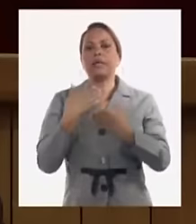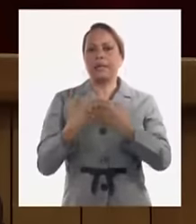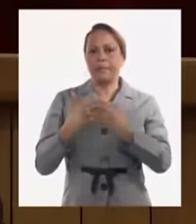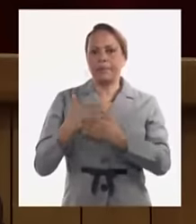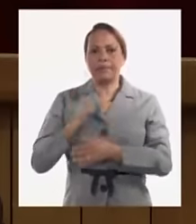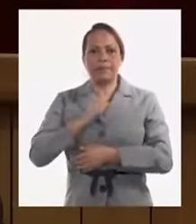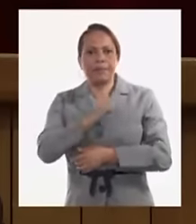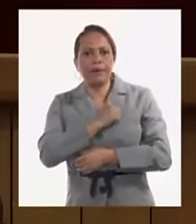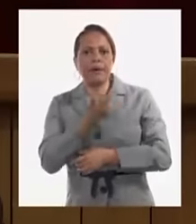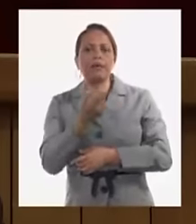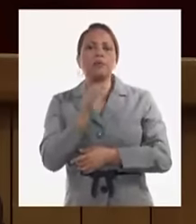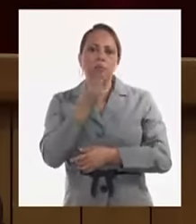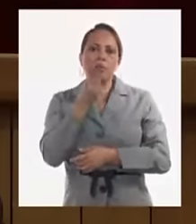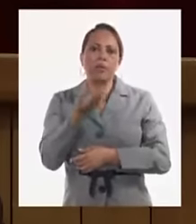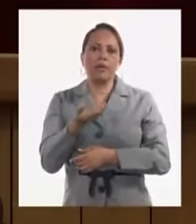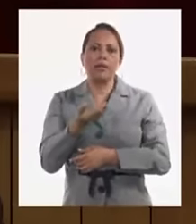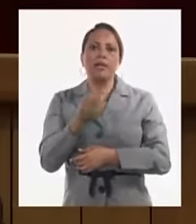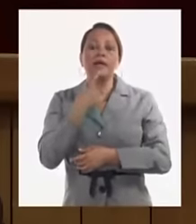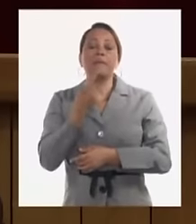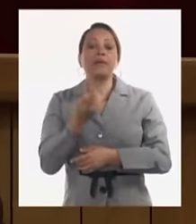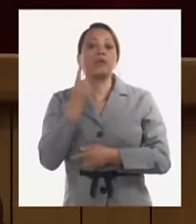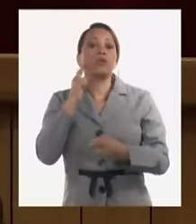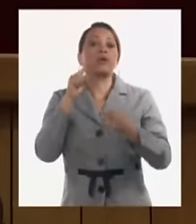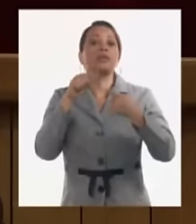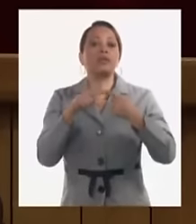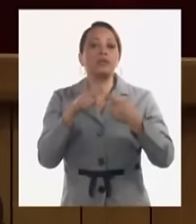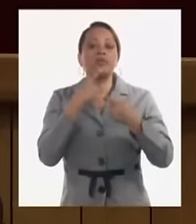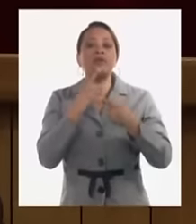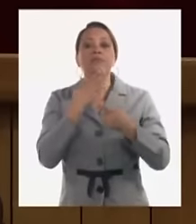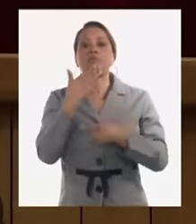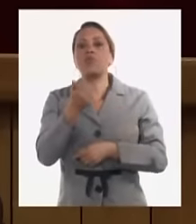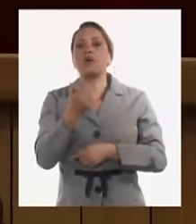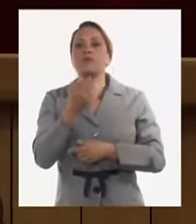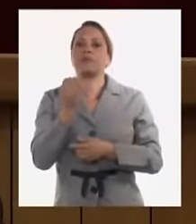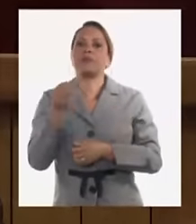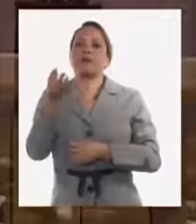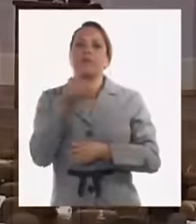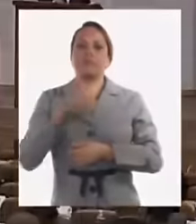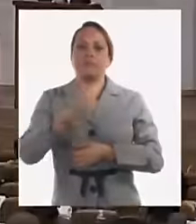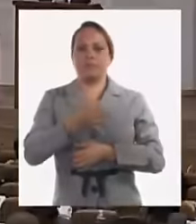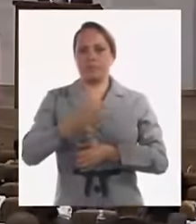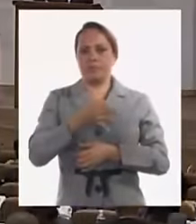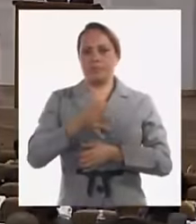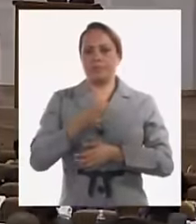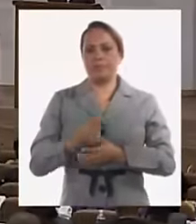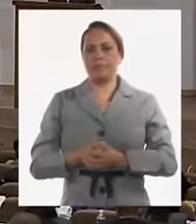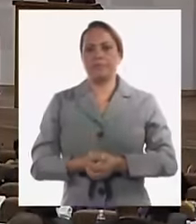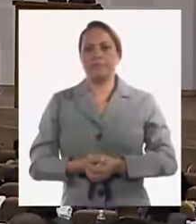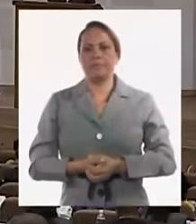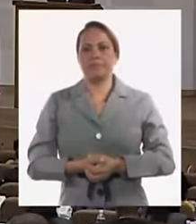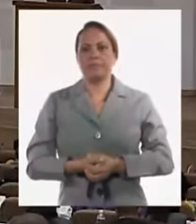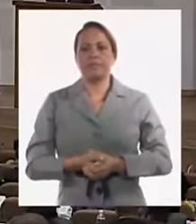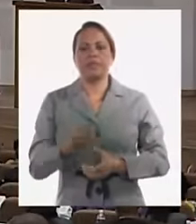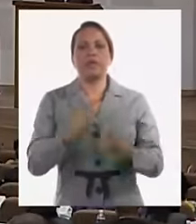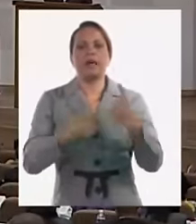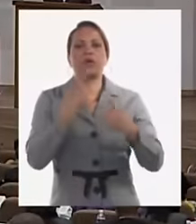ser con particulares pero en beneficio del municipio pero hoy hay quien ha buscado los límites que tienen cantidad de